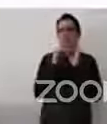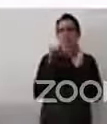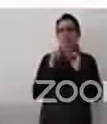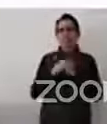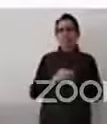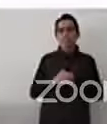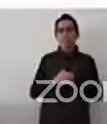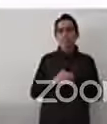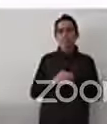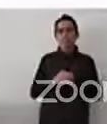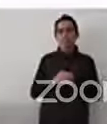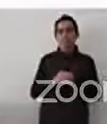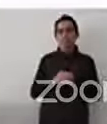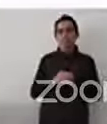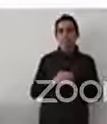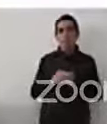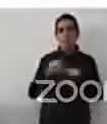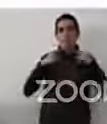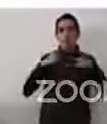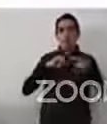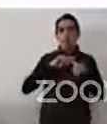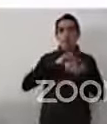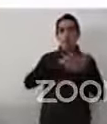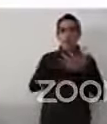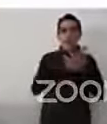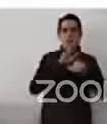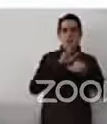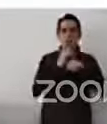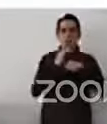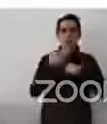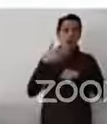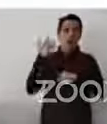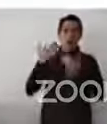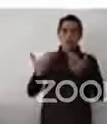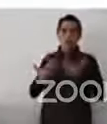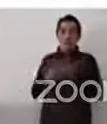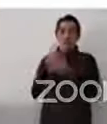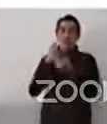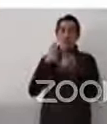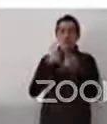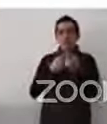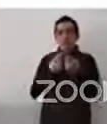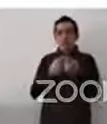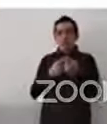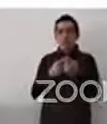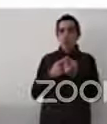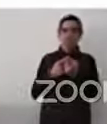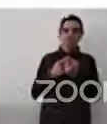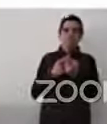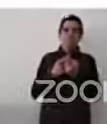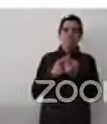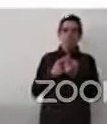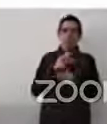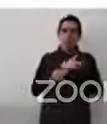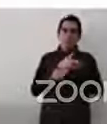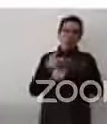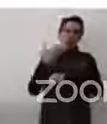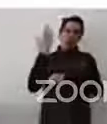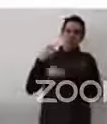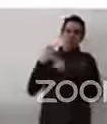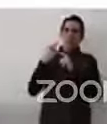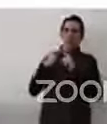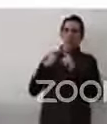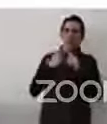con, obviamente, el colonialismo y con todo lo que eso ha generado, que son todos estos ismos que